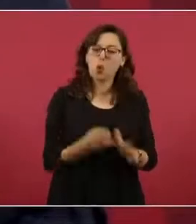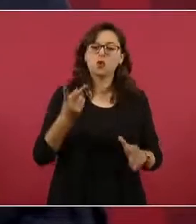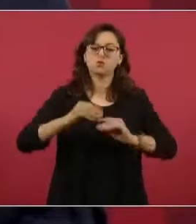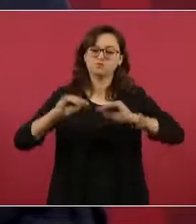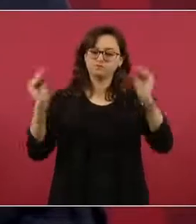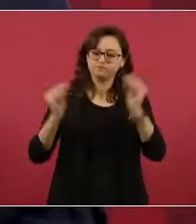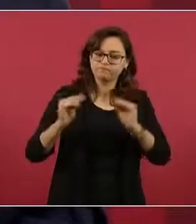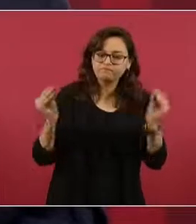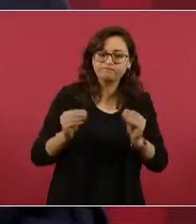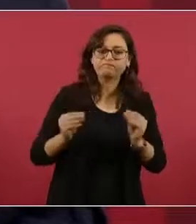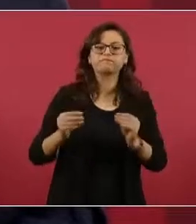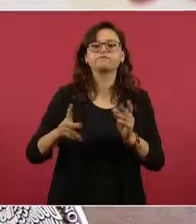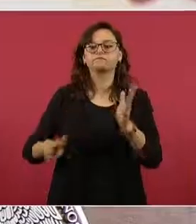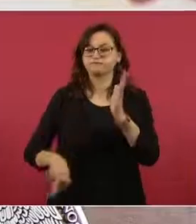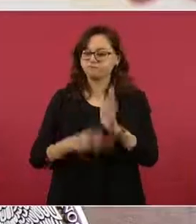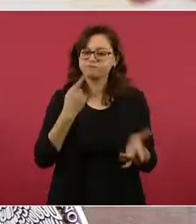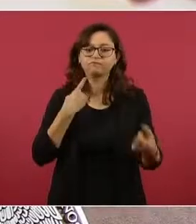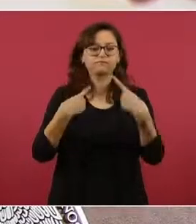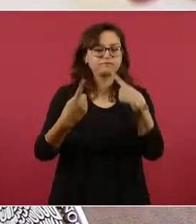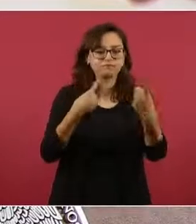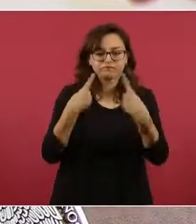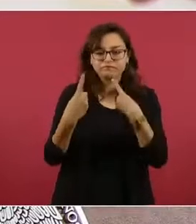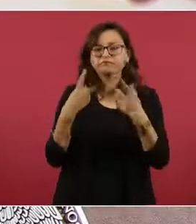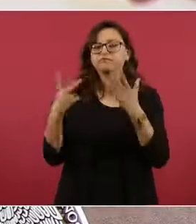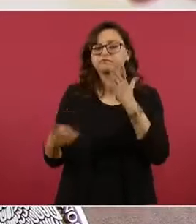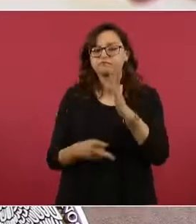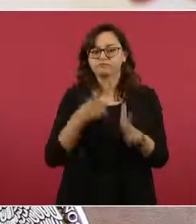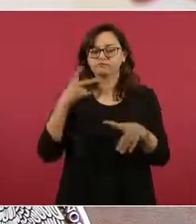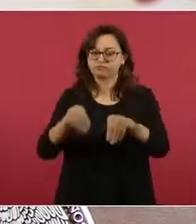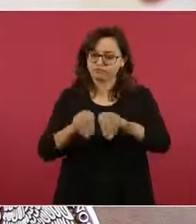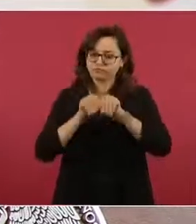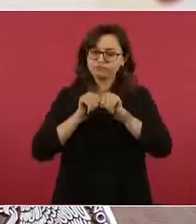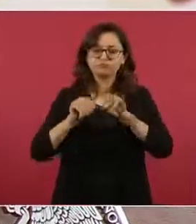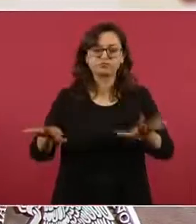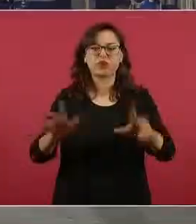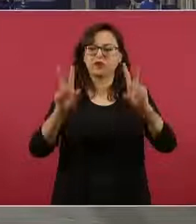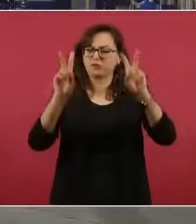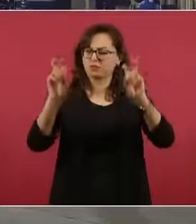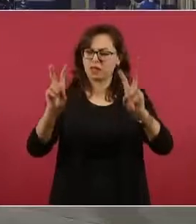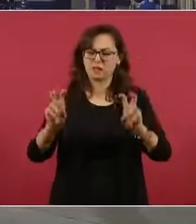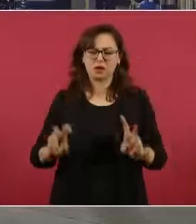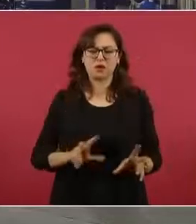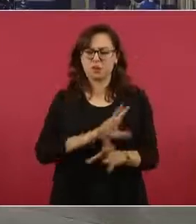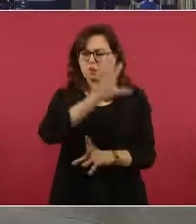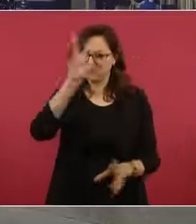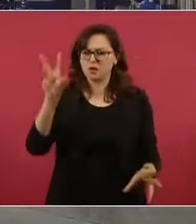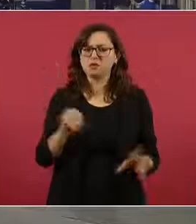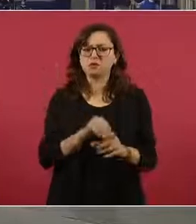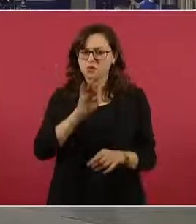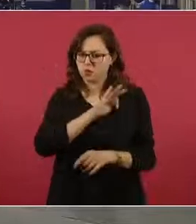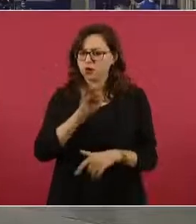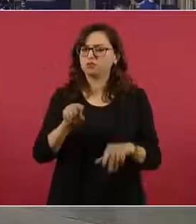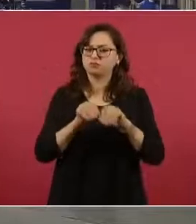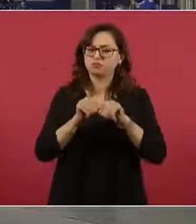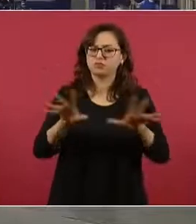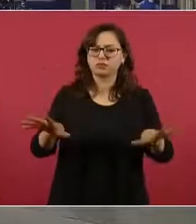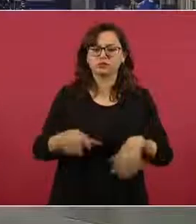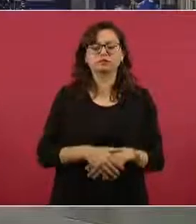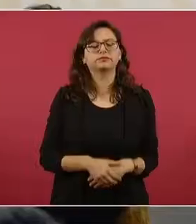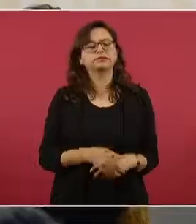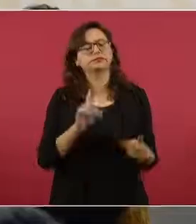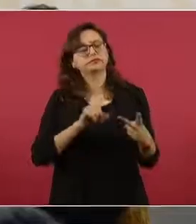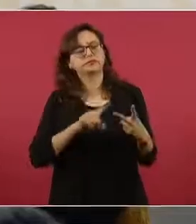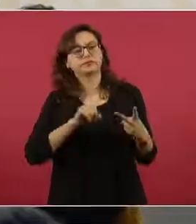ya se tratan todos los temas. Presidente, mi segunda pregunta, de hecho, va